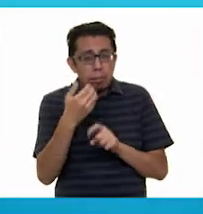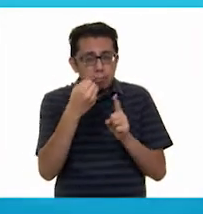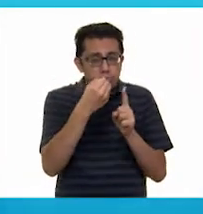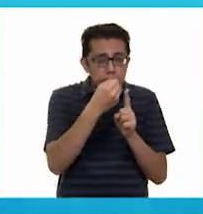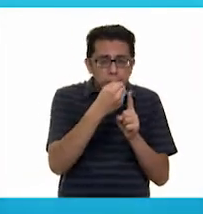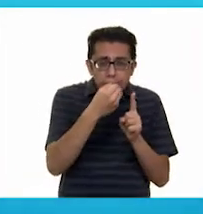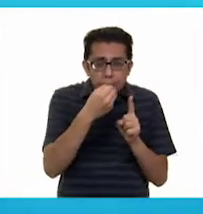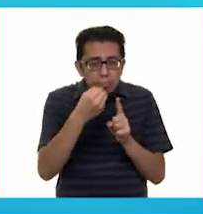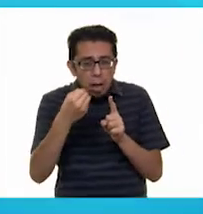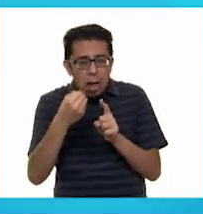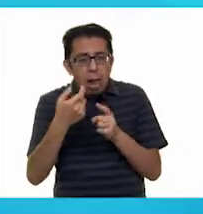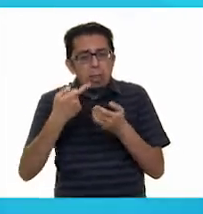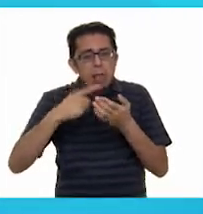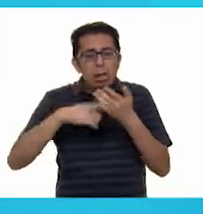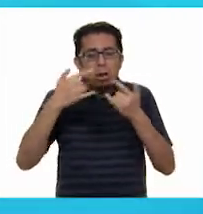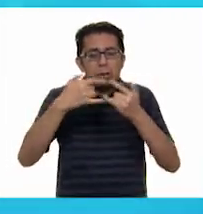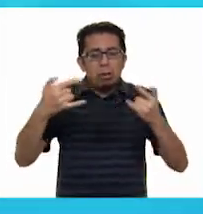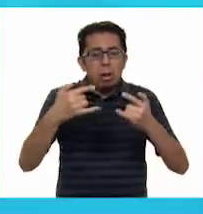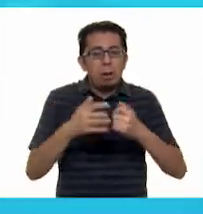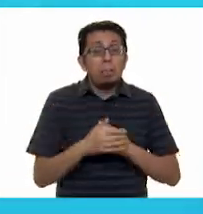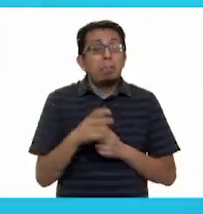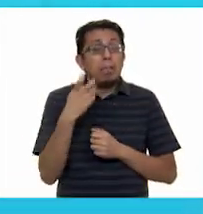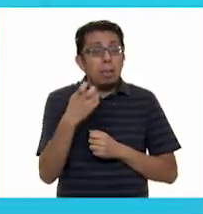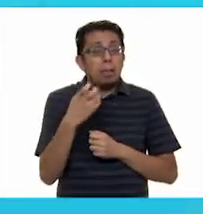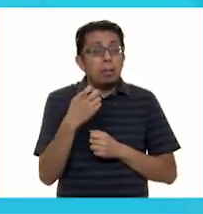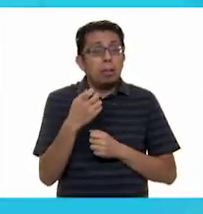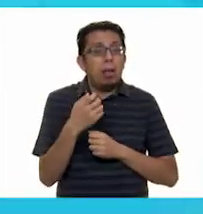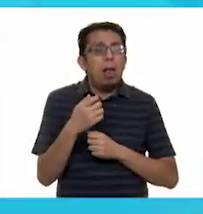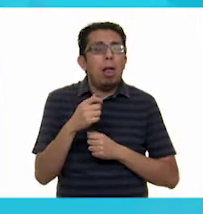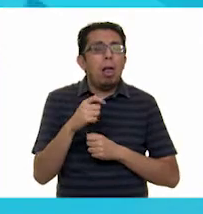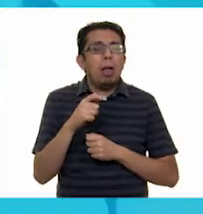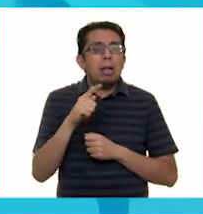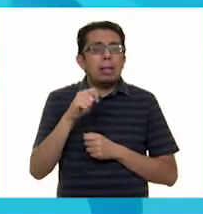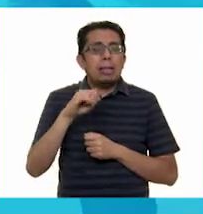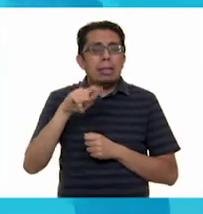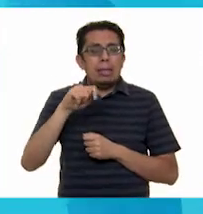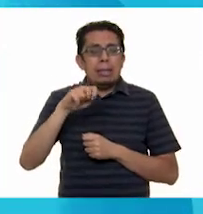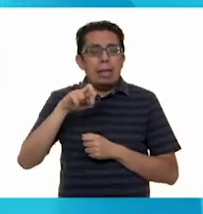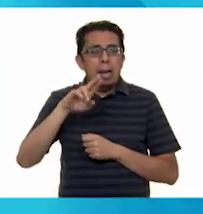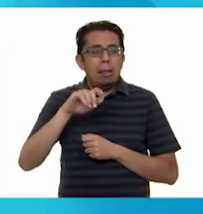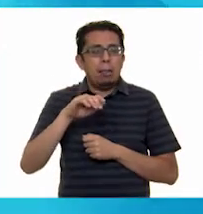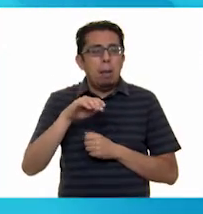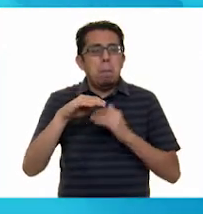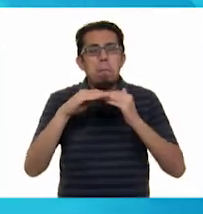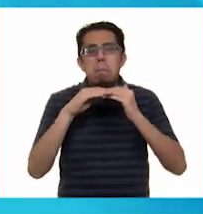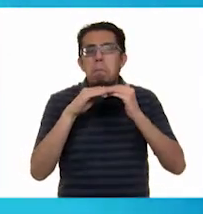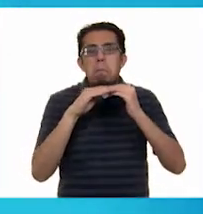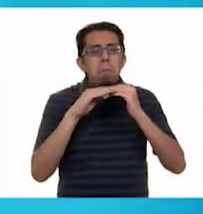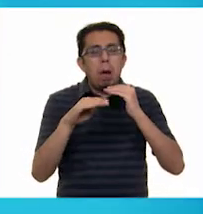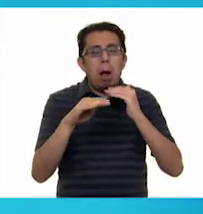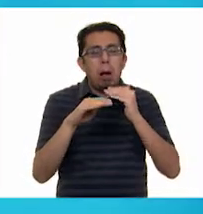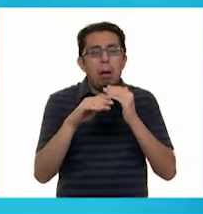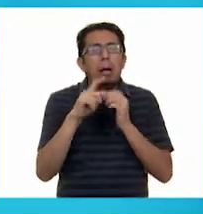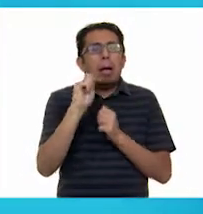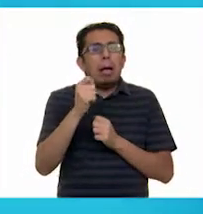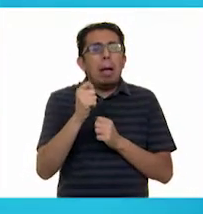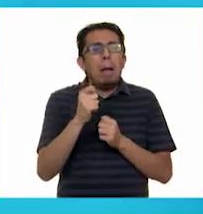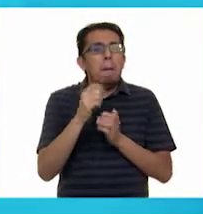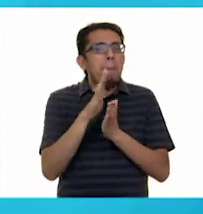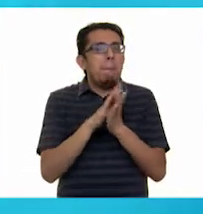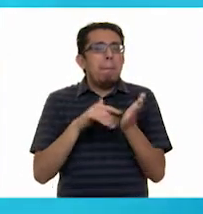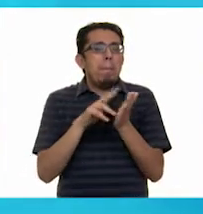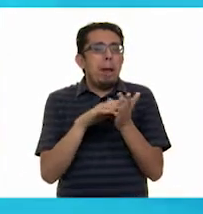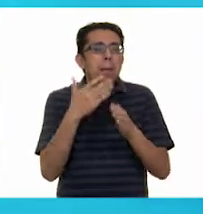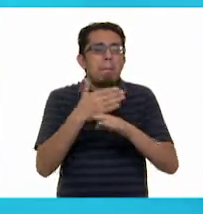correctas a la historia de la obra. Los títeres planos. Suelen ser figuras recortadas en